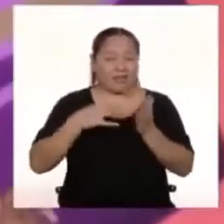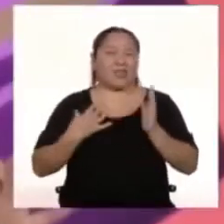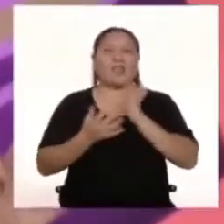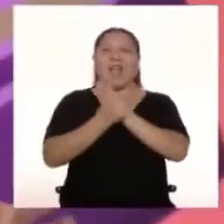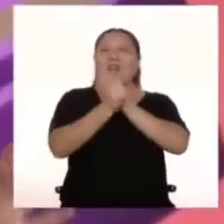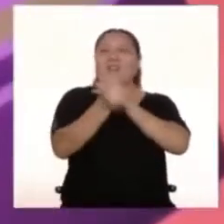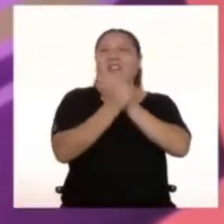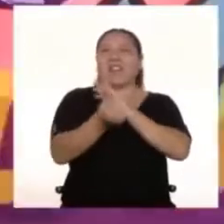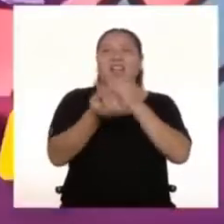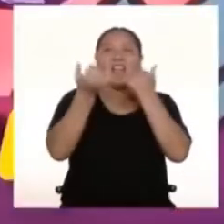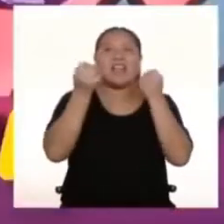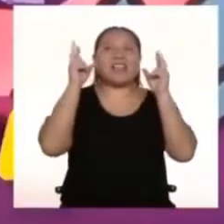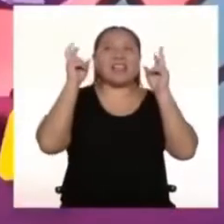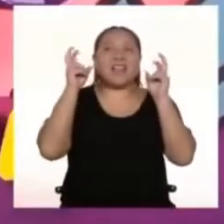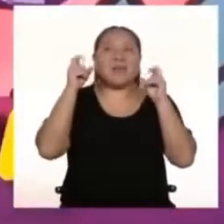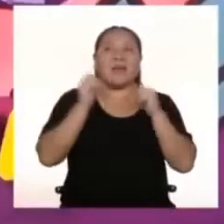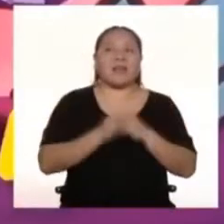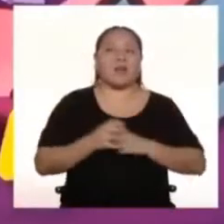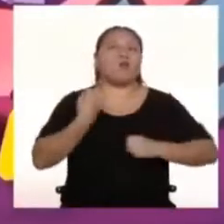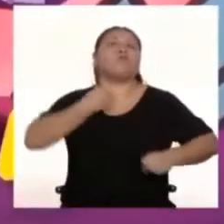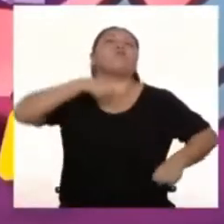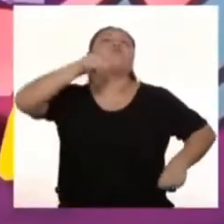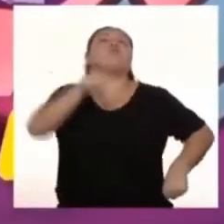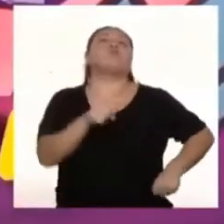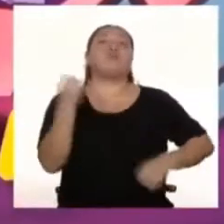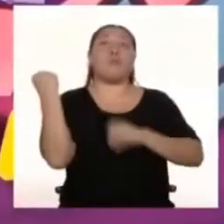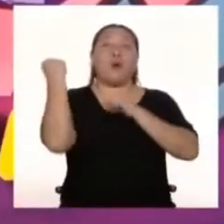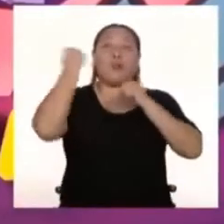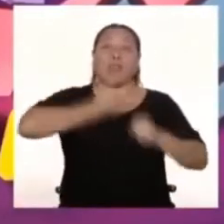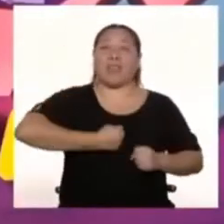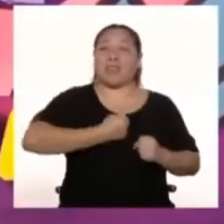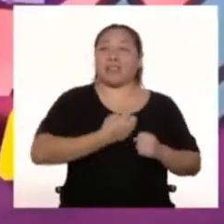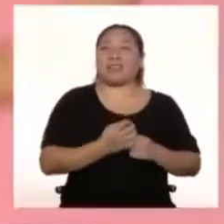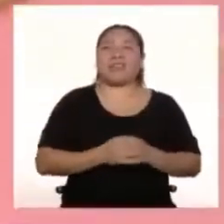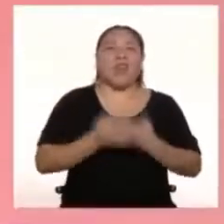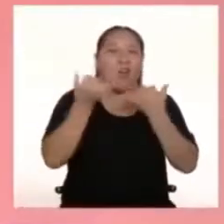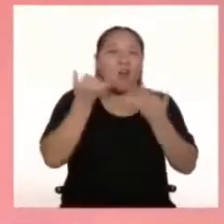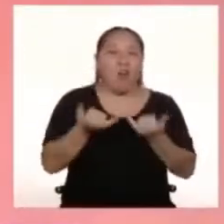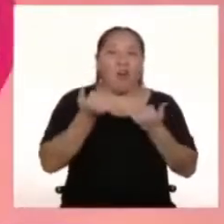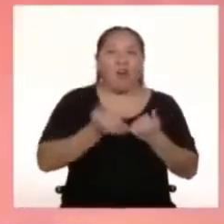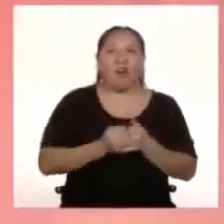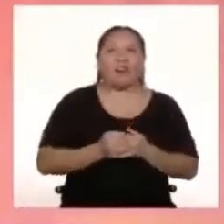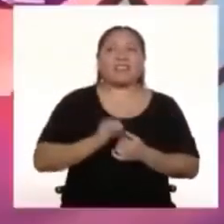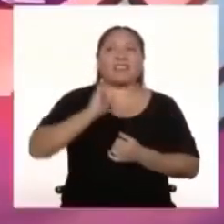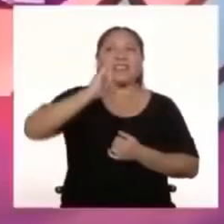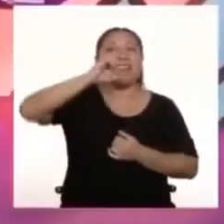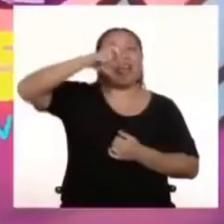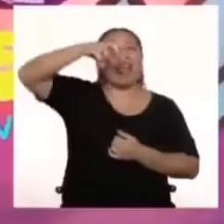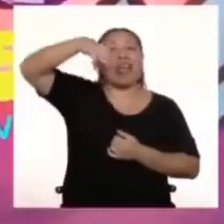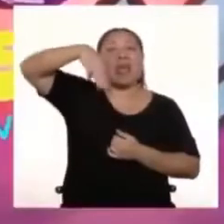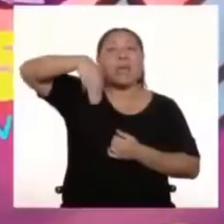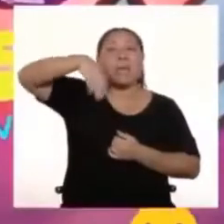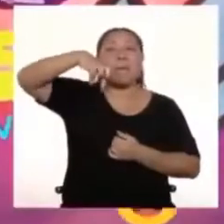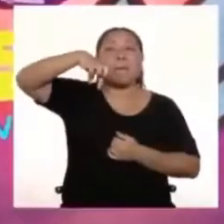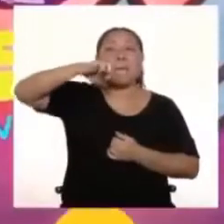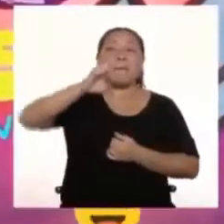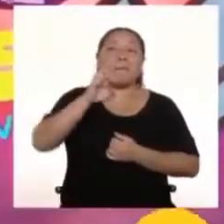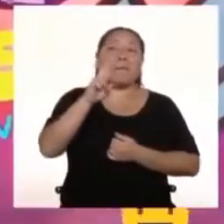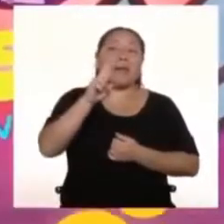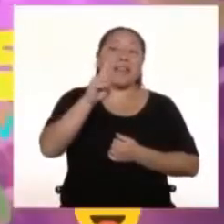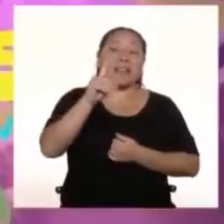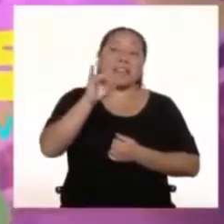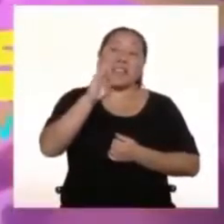imperdible del día de hoy es Los superpoderes Esto y más el día de hoy en Imperdibles Lo importante